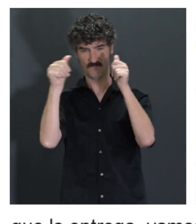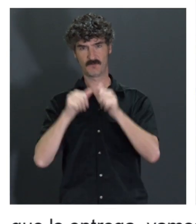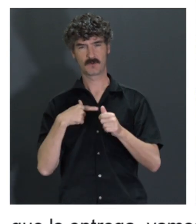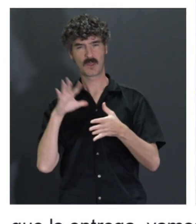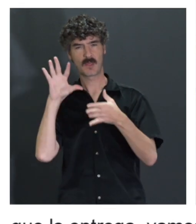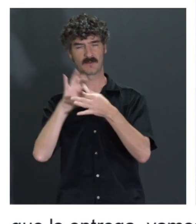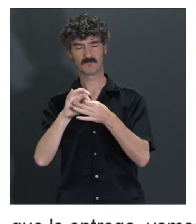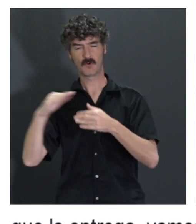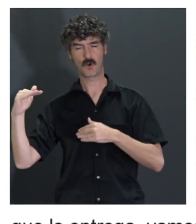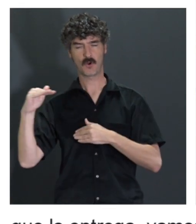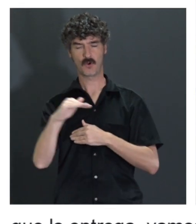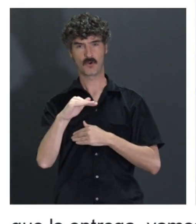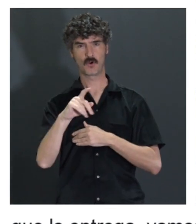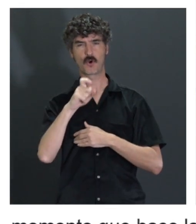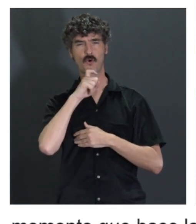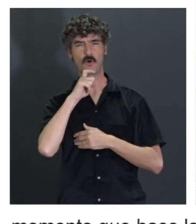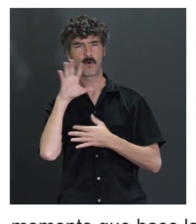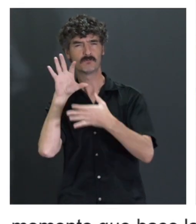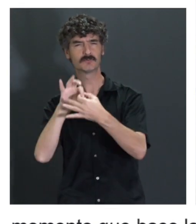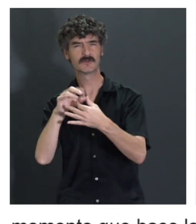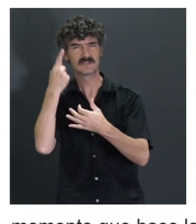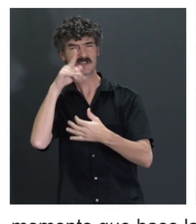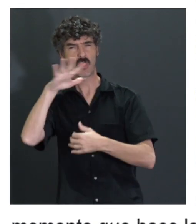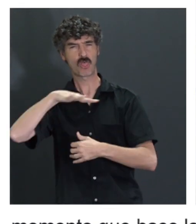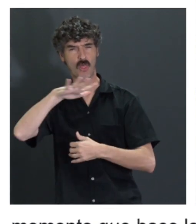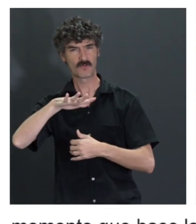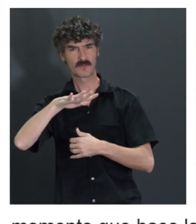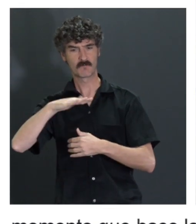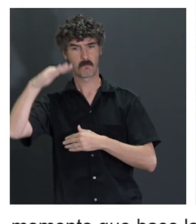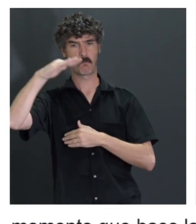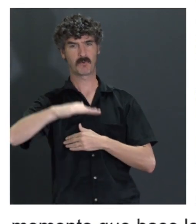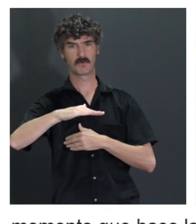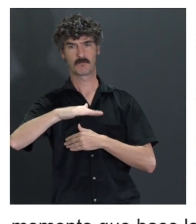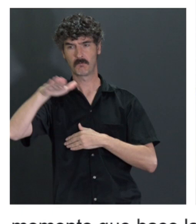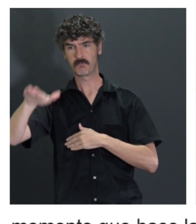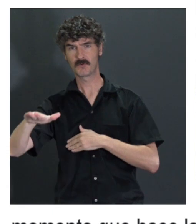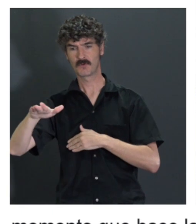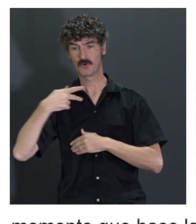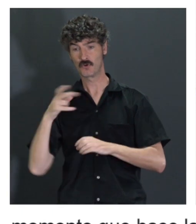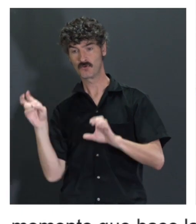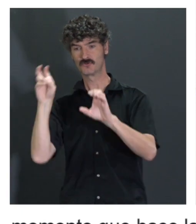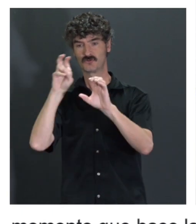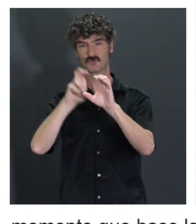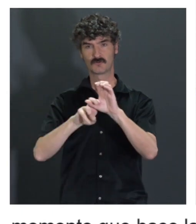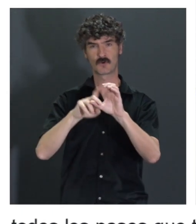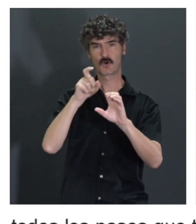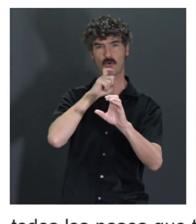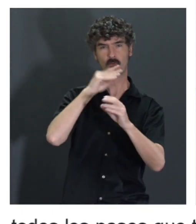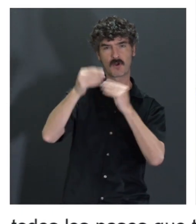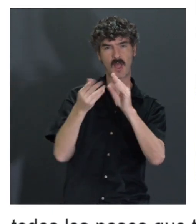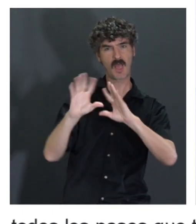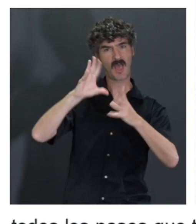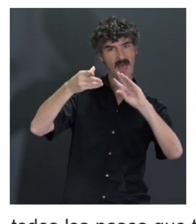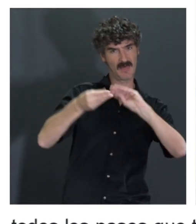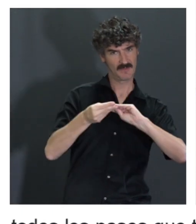identifico el vehículo está ahí? ¿Qué acaba de llegar? ¿Cómo sé dónde está? ¿Dónde se ha posicionado? Cuando me subo al vehículo, la interfaz del vehículo que se adapte a